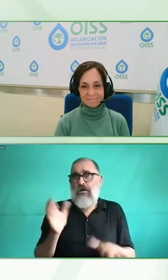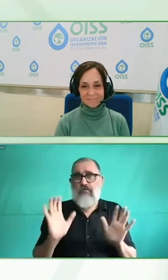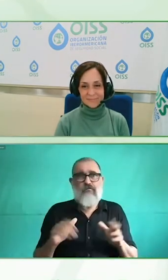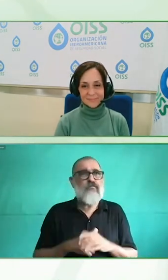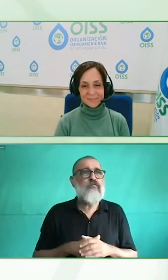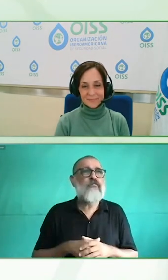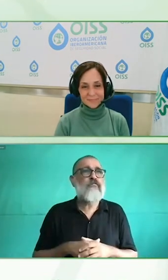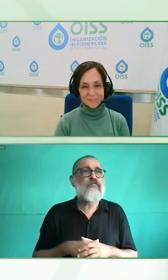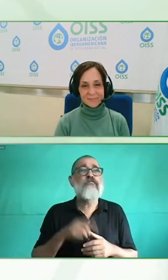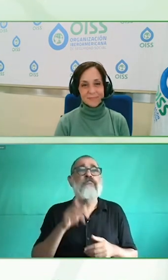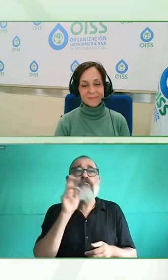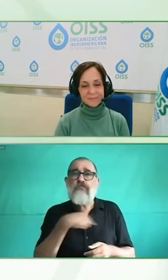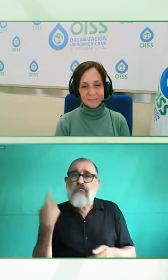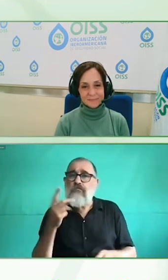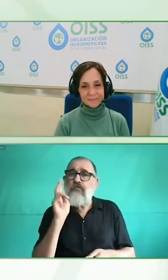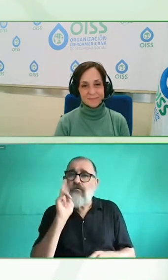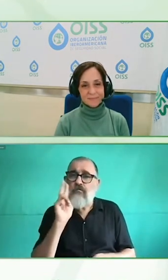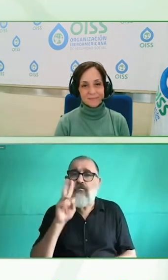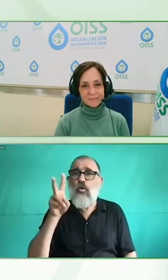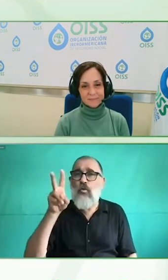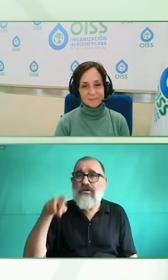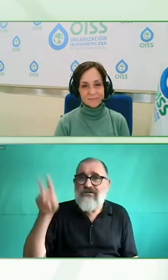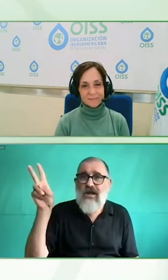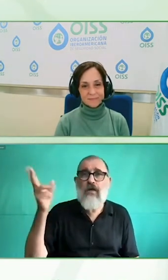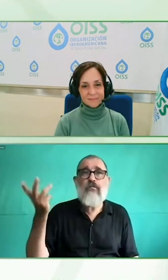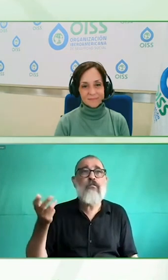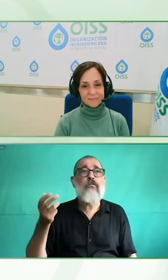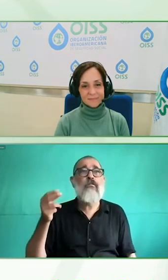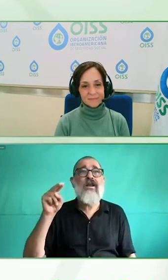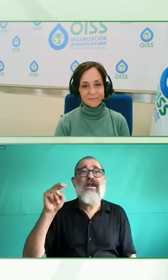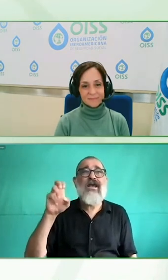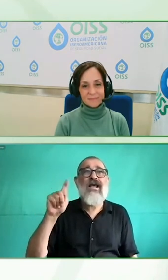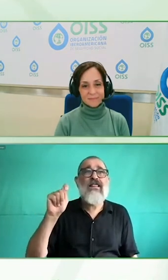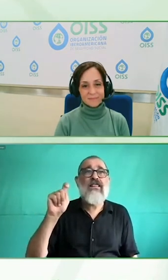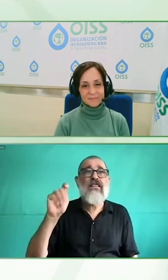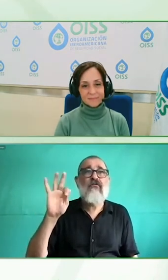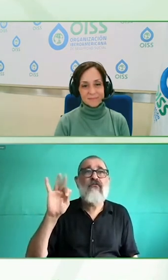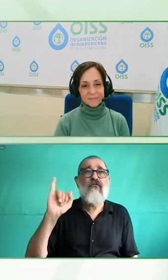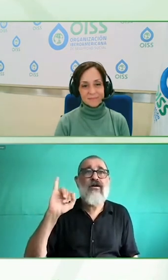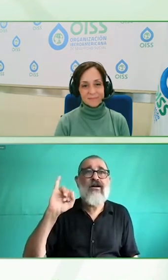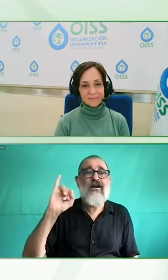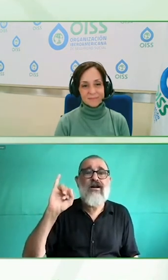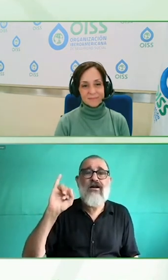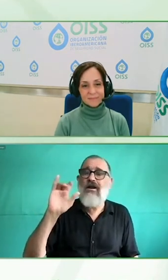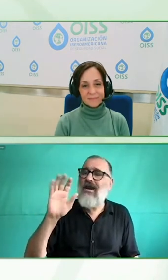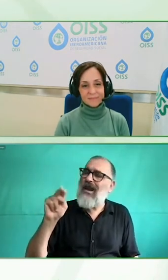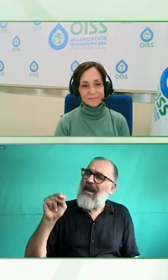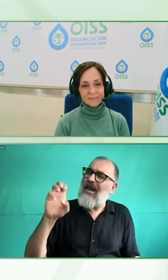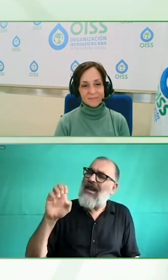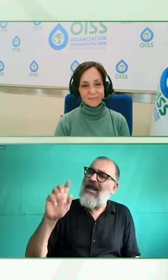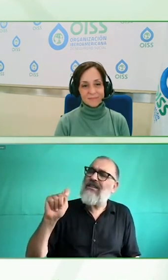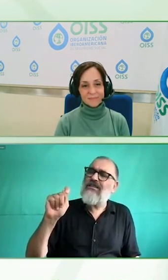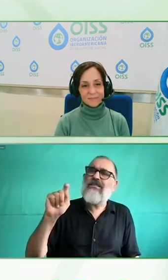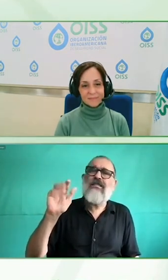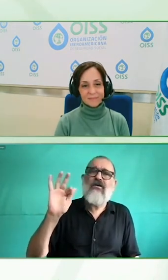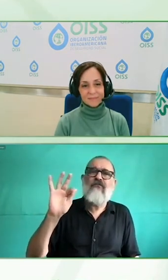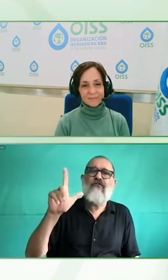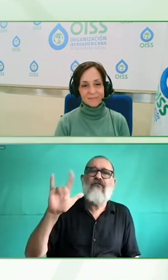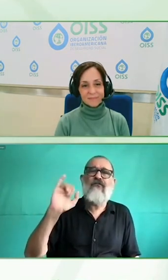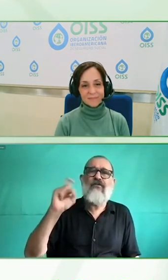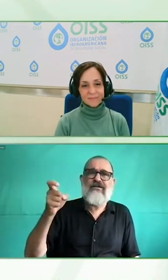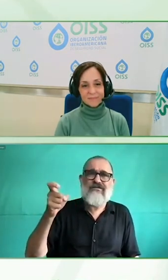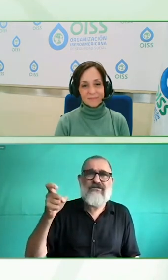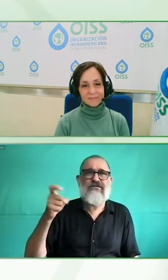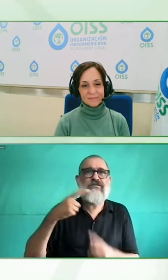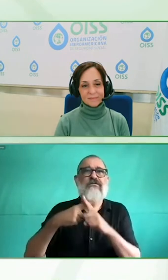a un auto y dice bueno sí bueno pues lo transformo pero la vida es muy complicada entonces quizá mi mensaje un poco es que tenemos que movernos de nuevo con